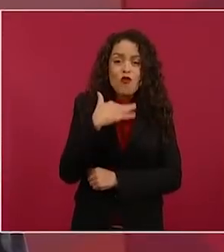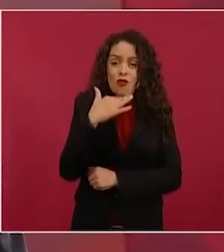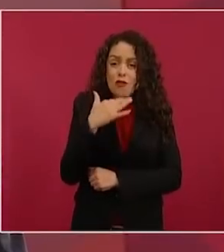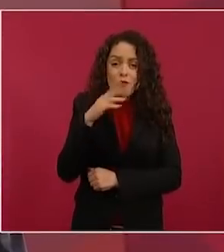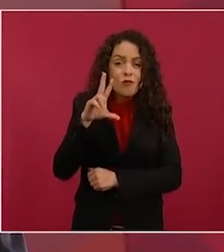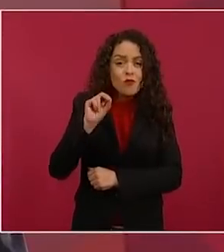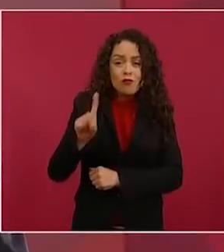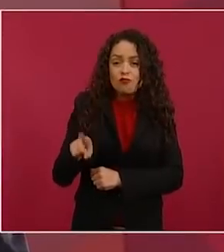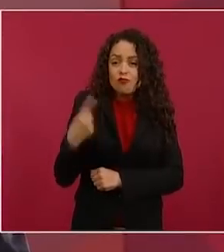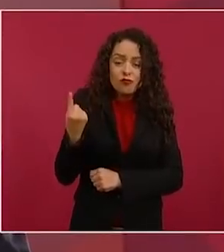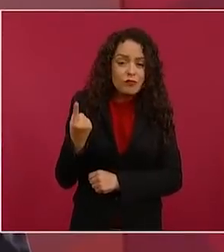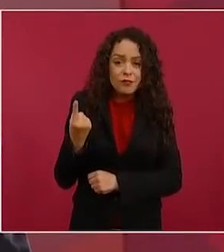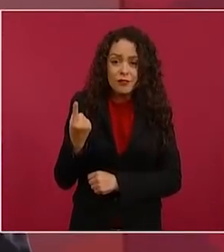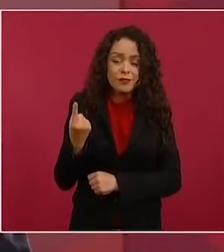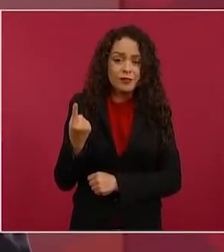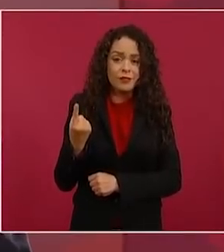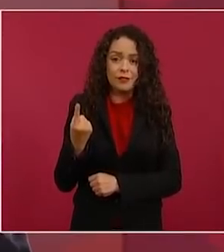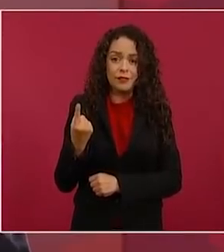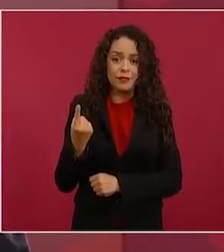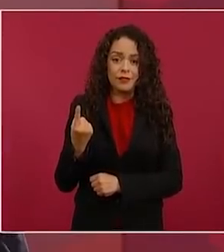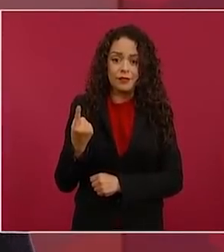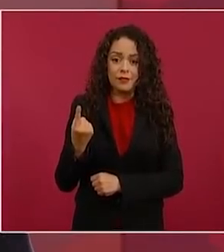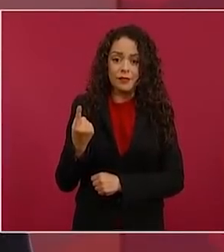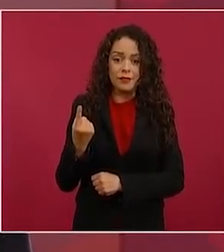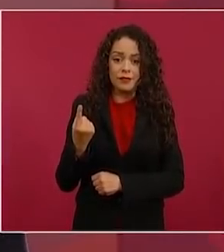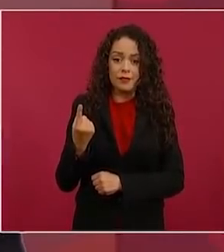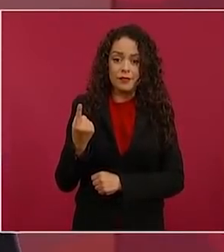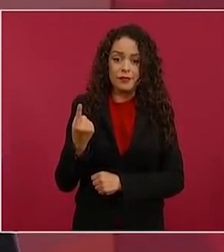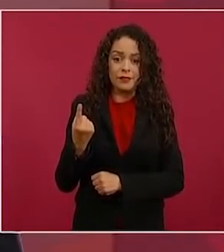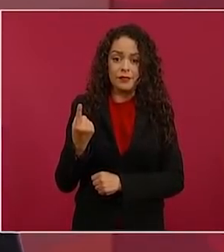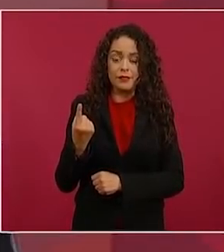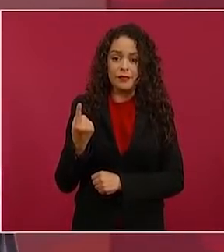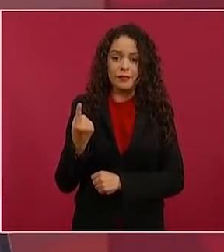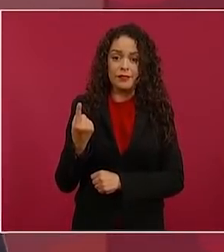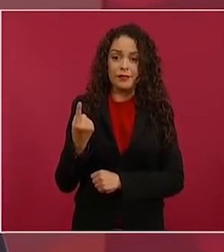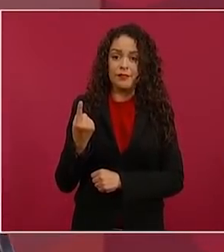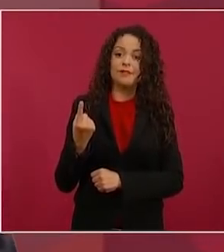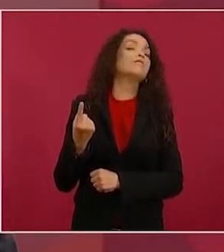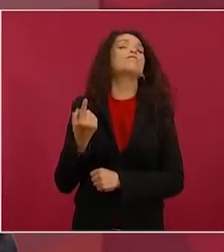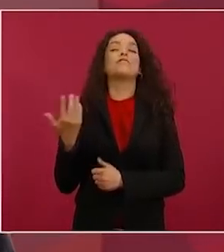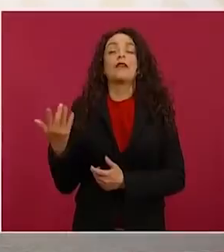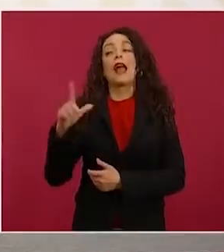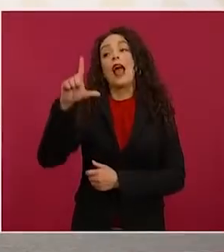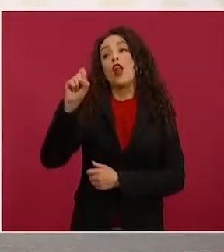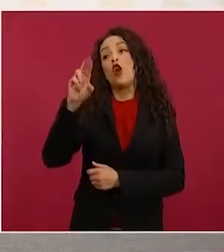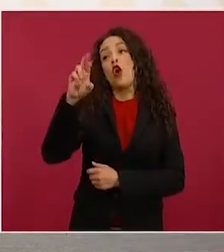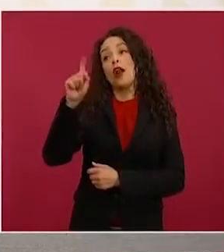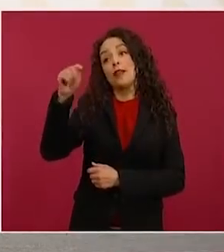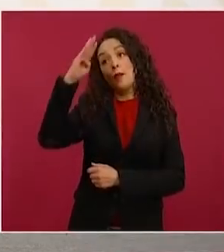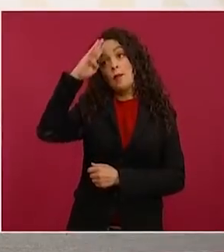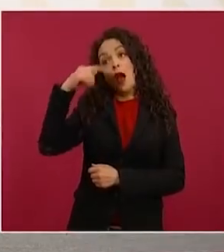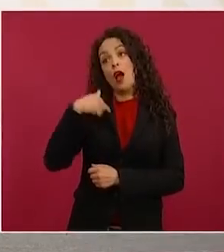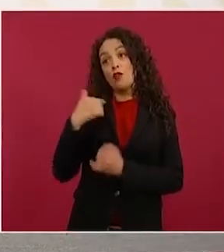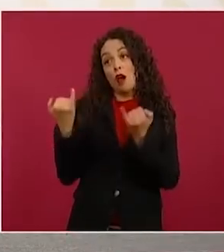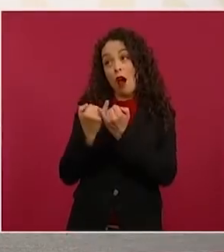entonces Loret piensa que yo soy como él,